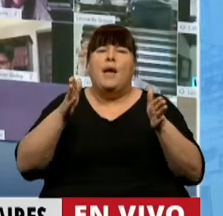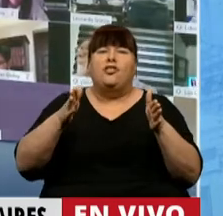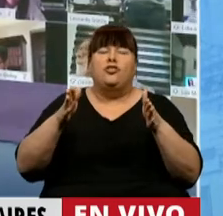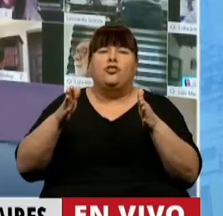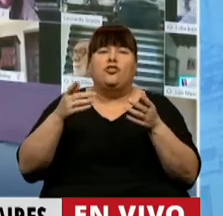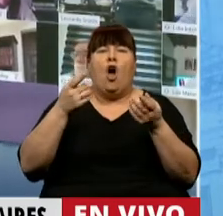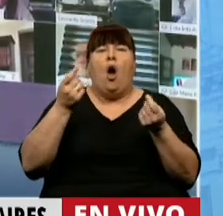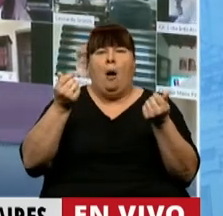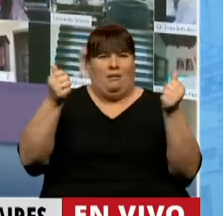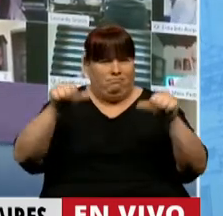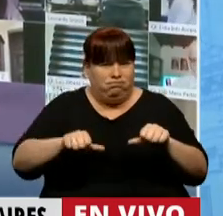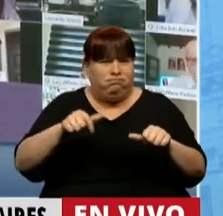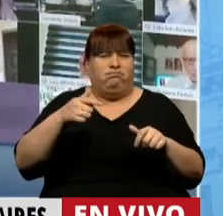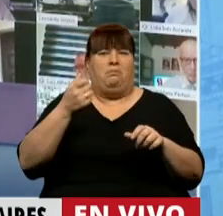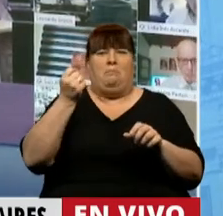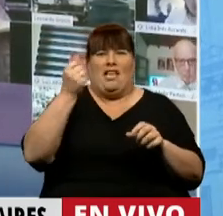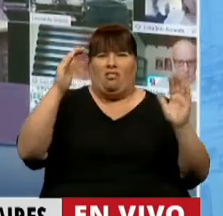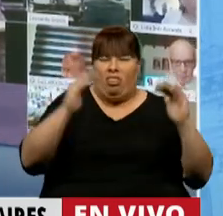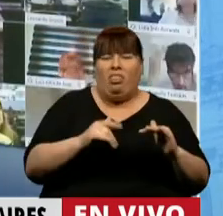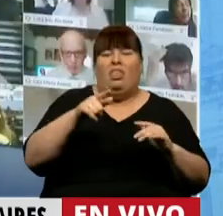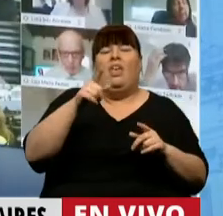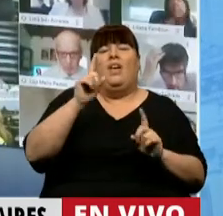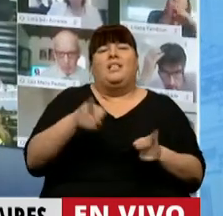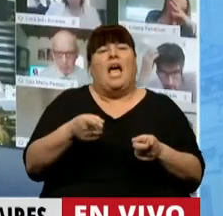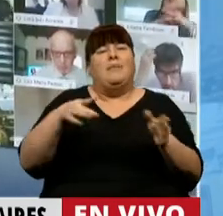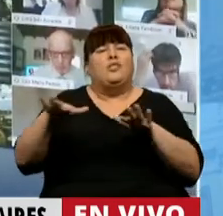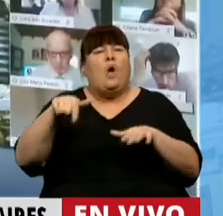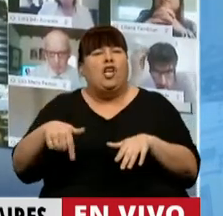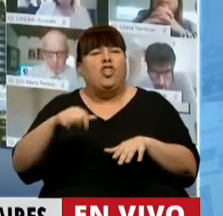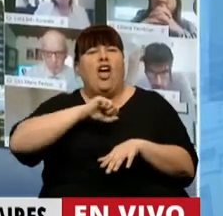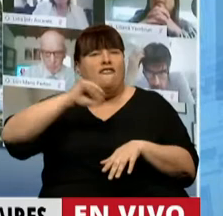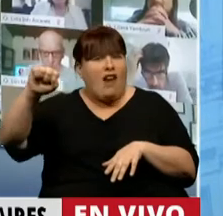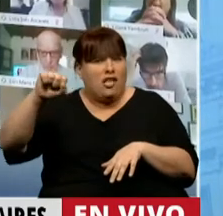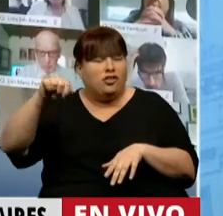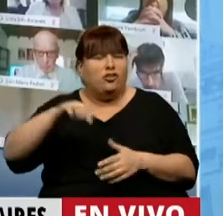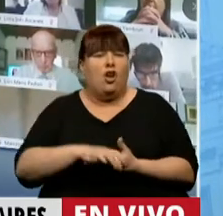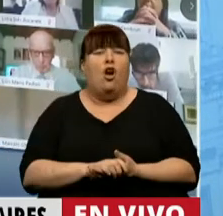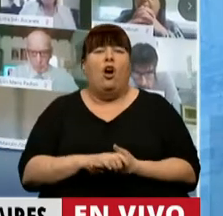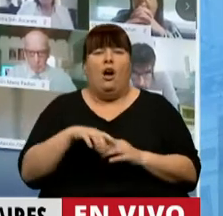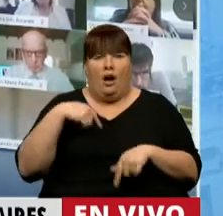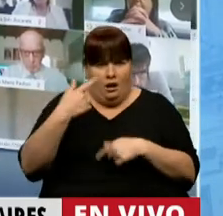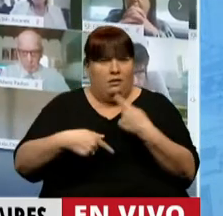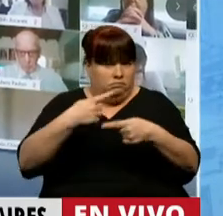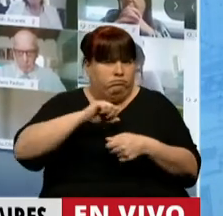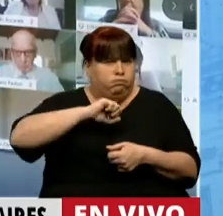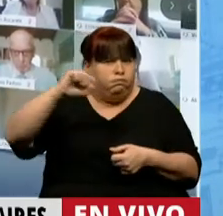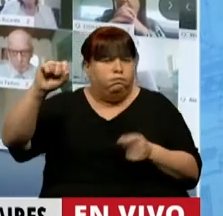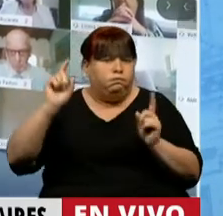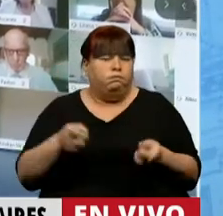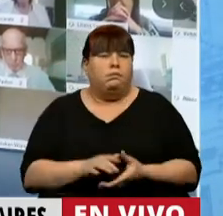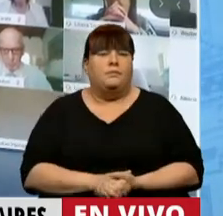una devaluación en curso estamos en el marco de una inflación que se sigue desenvolviendo